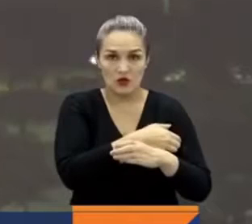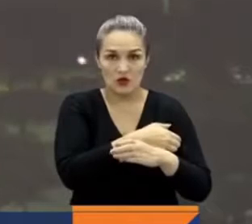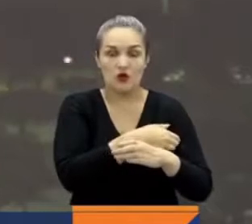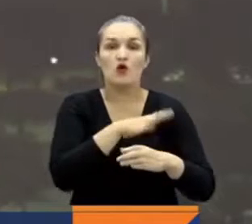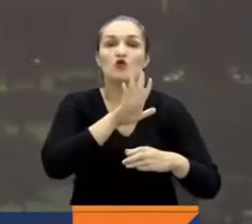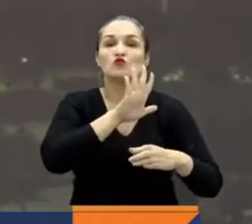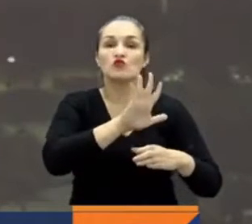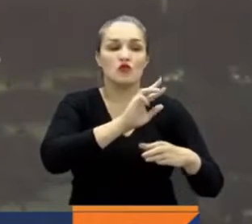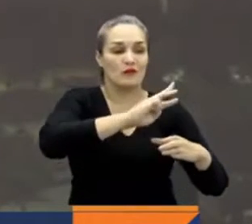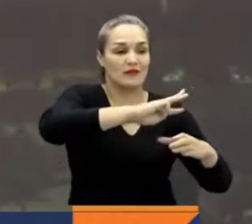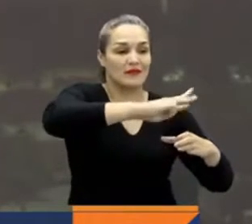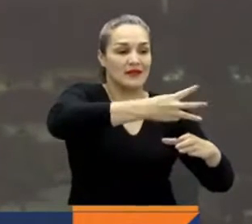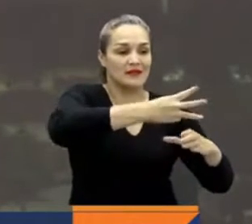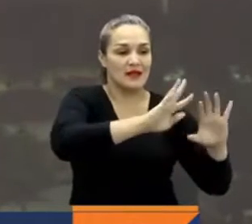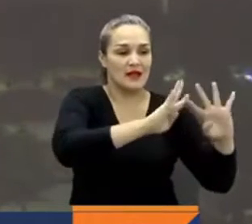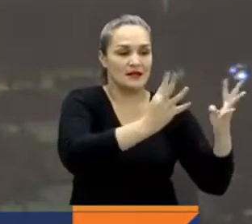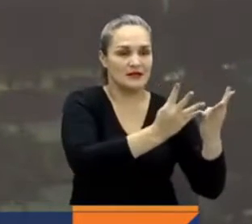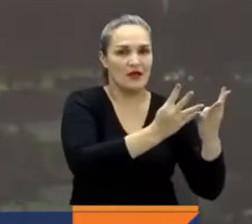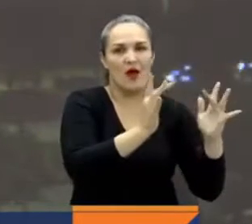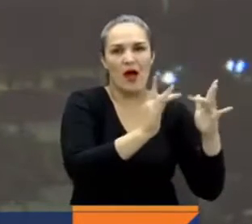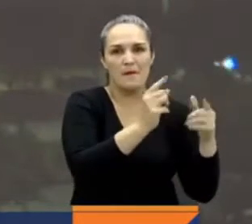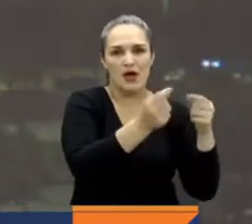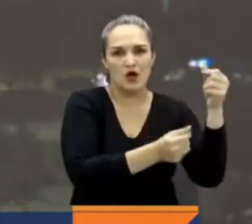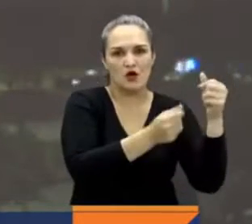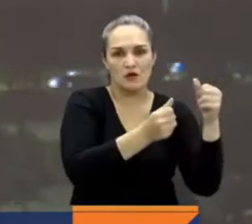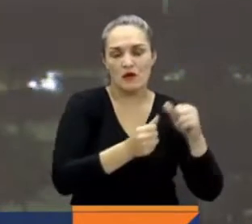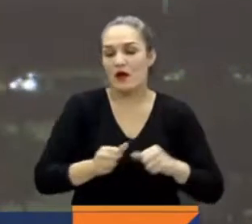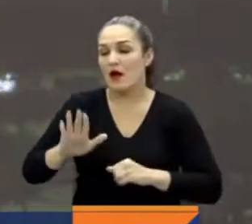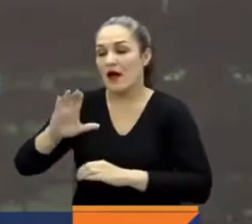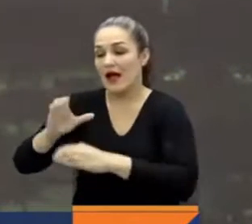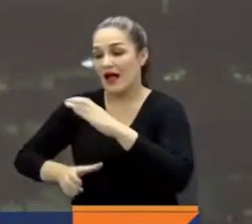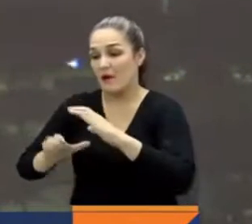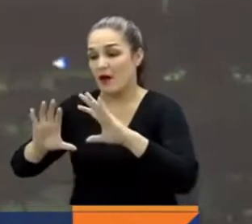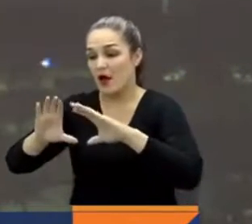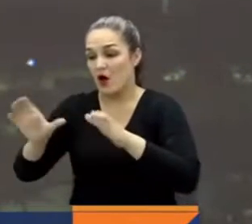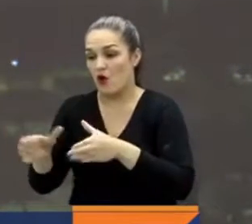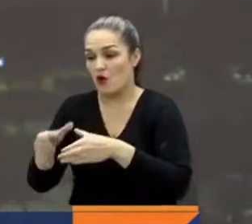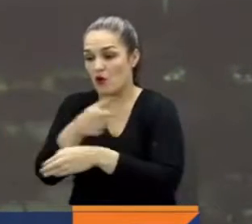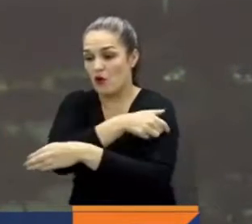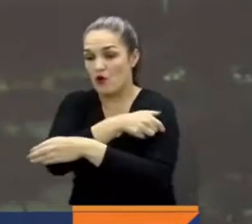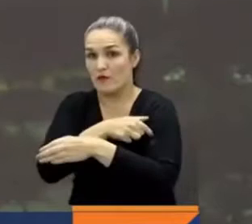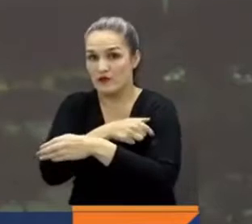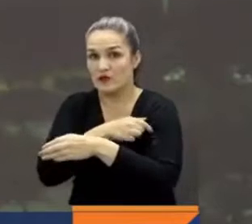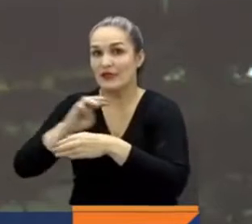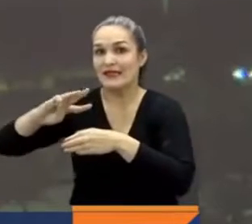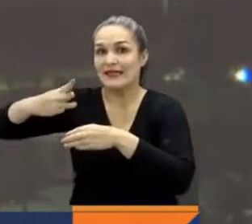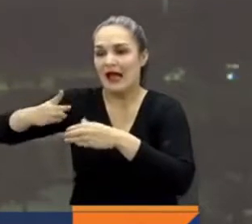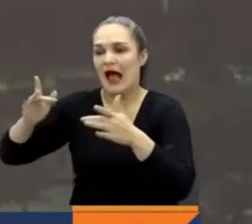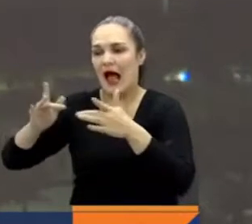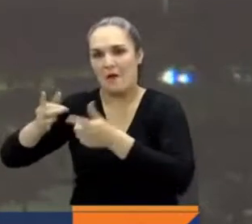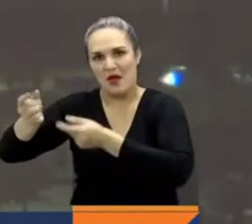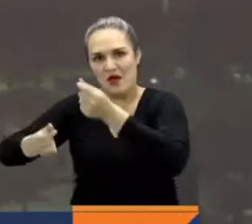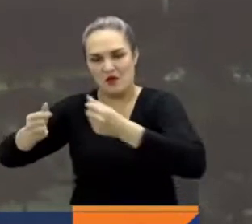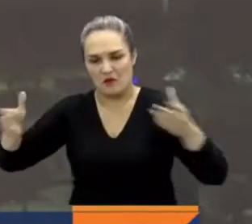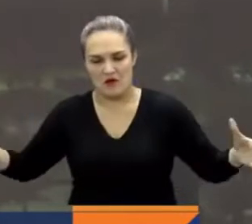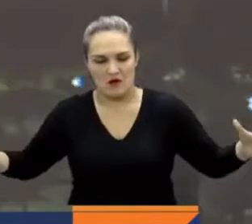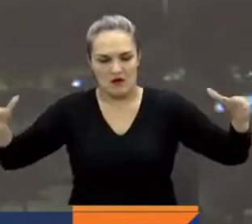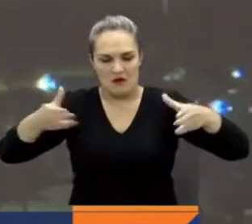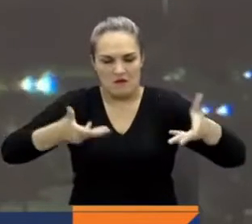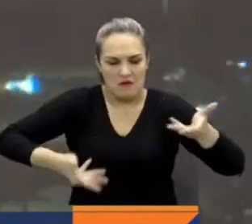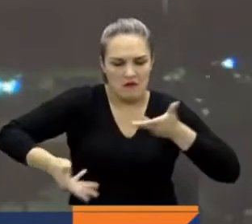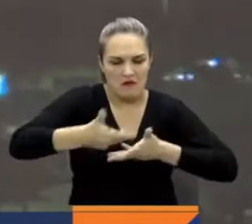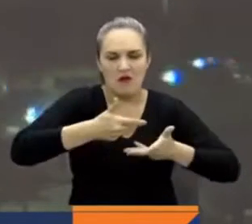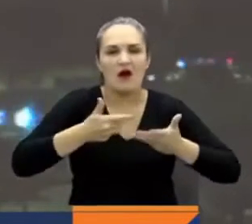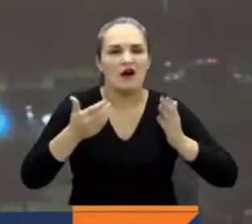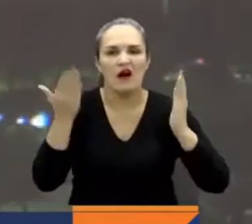Senado y Cámara, se va a tramitar la reforma tributaria. Por eso el ministro de Hacienda presentará esta reforma, que se empezará